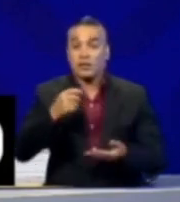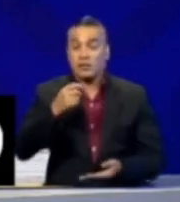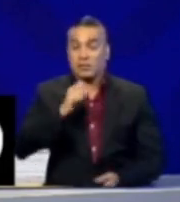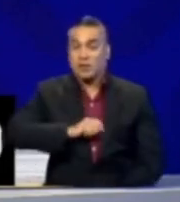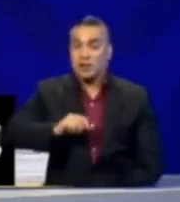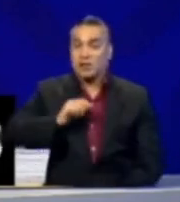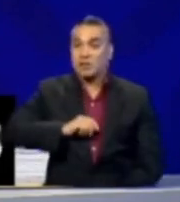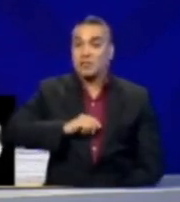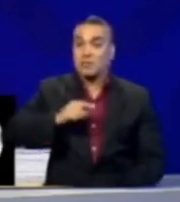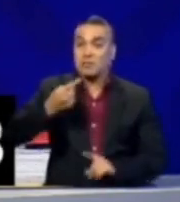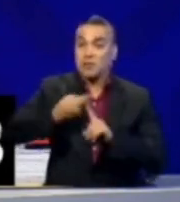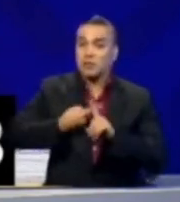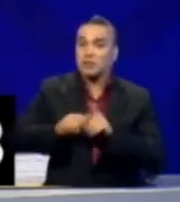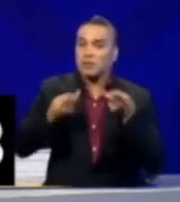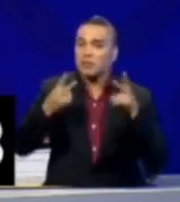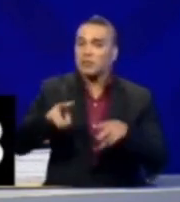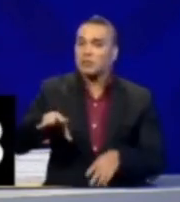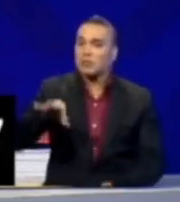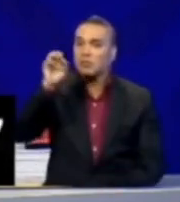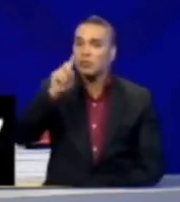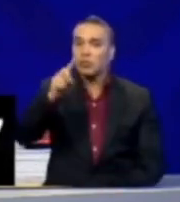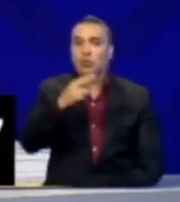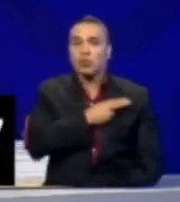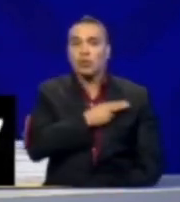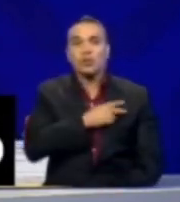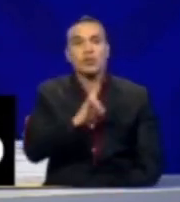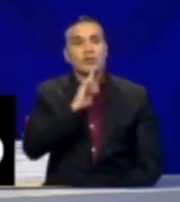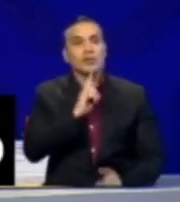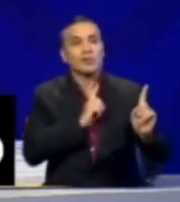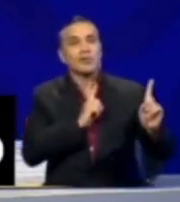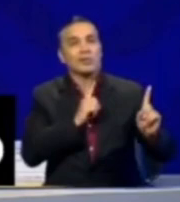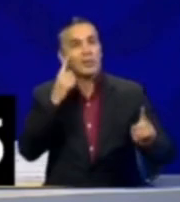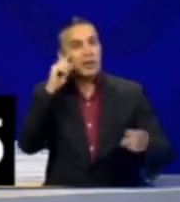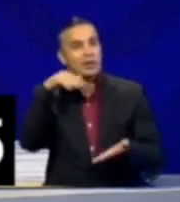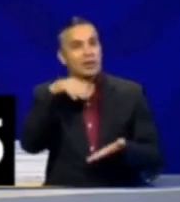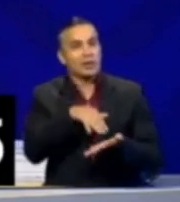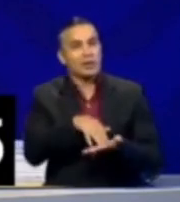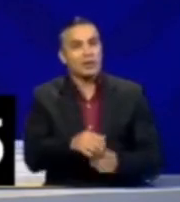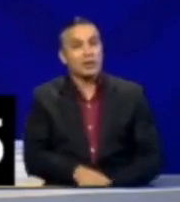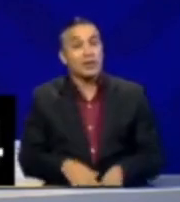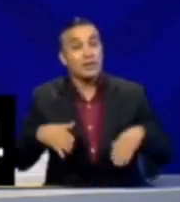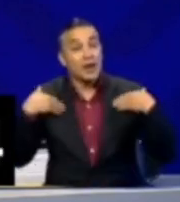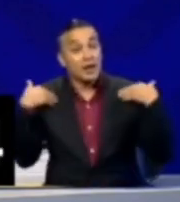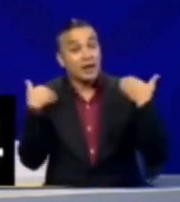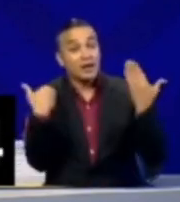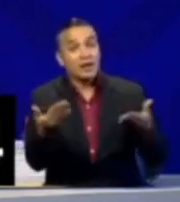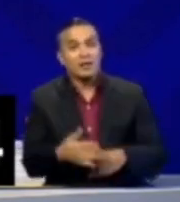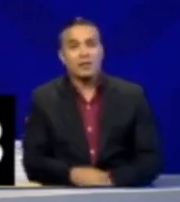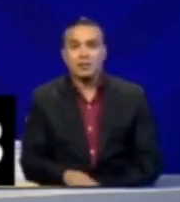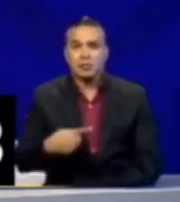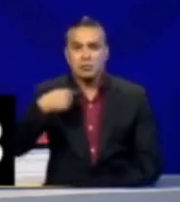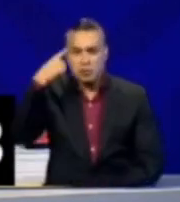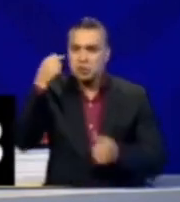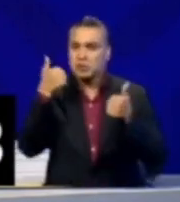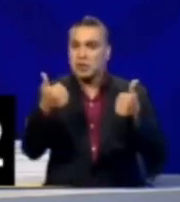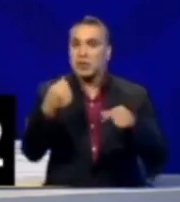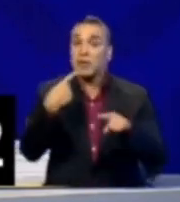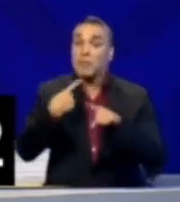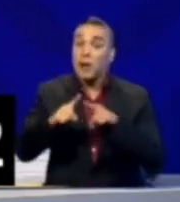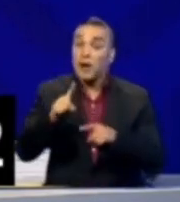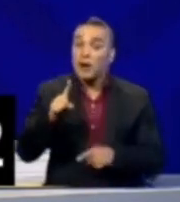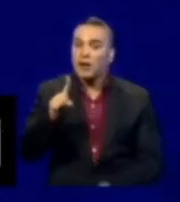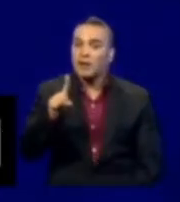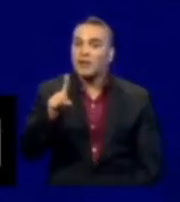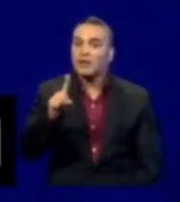mensual. Y también escogiste una universidad en Estados Unidos para estudiar. Te felicito. Me parece muy bien. Pero esos